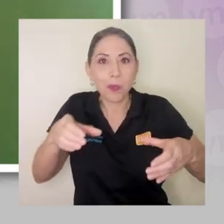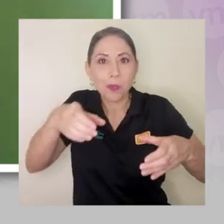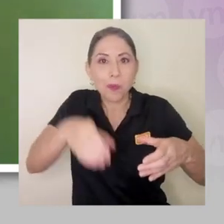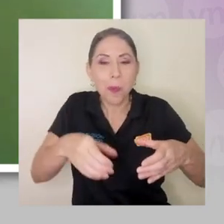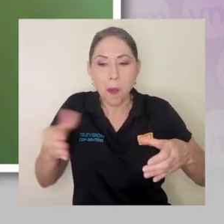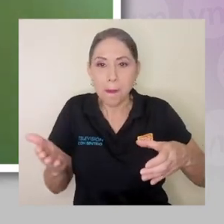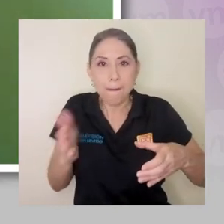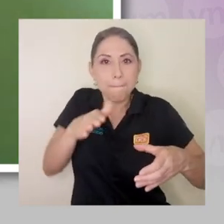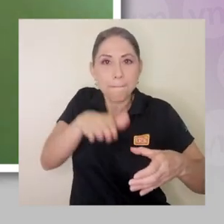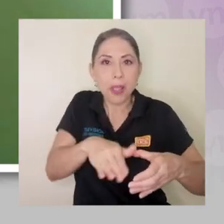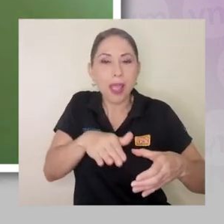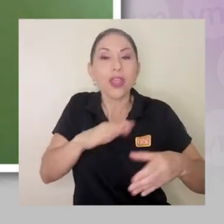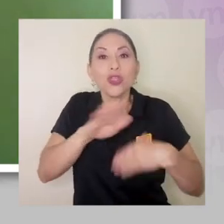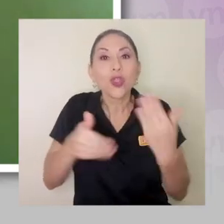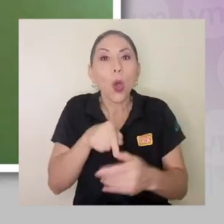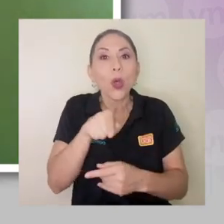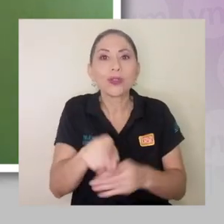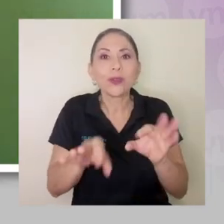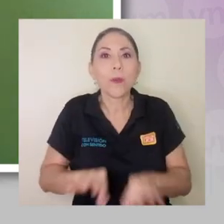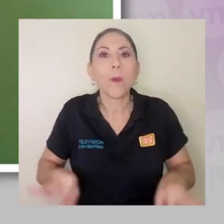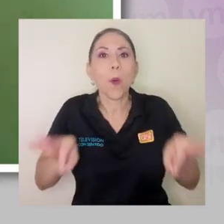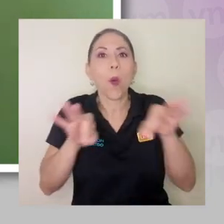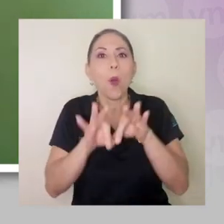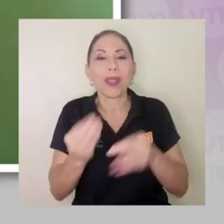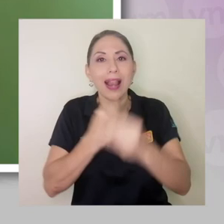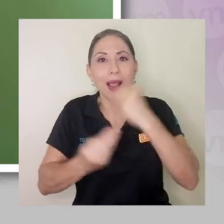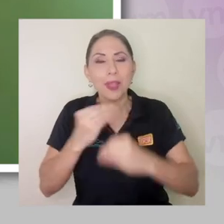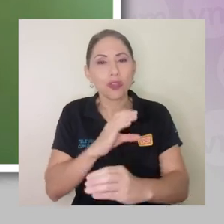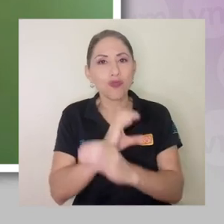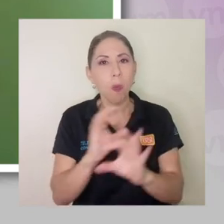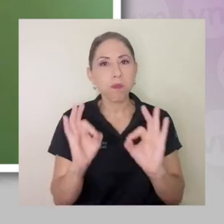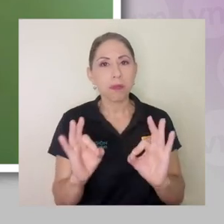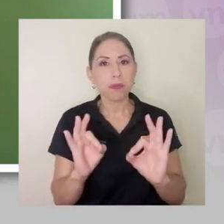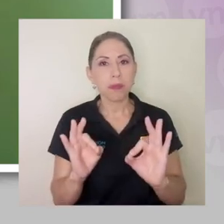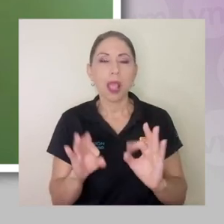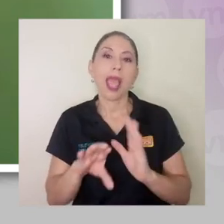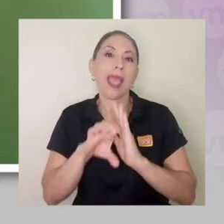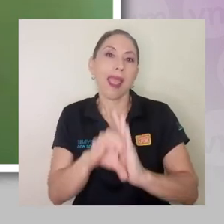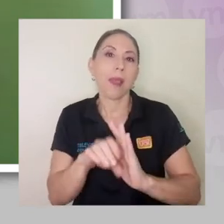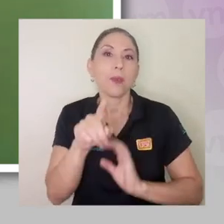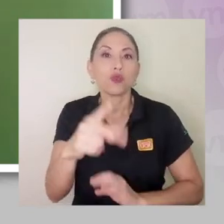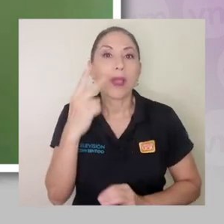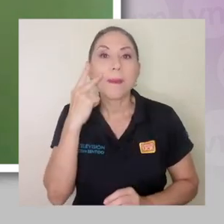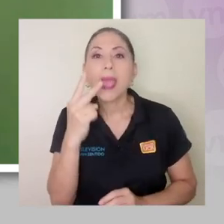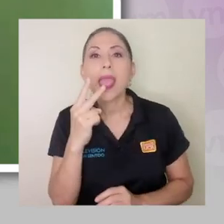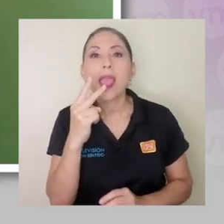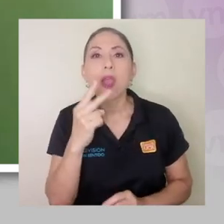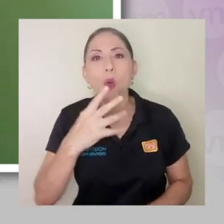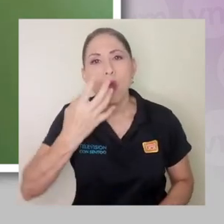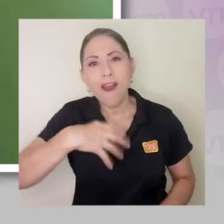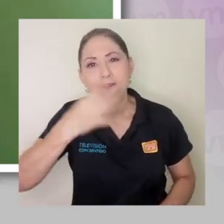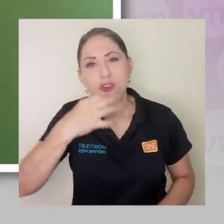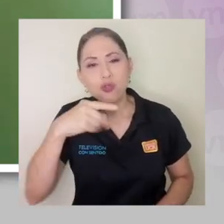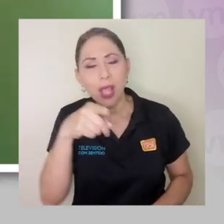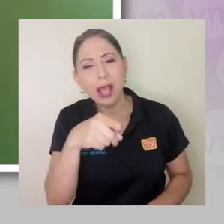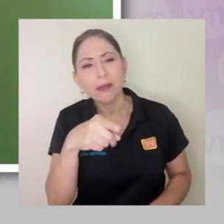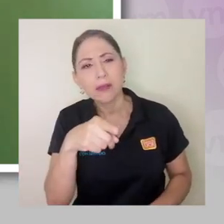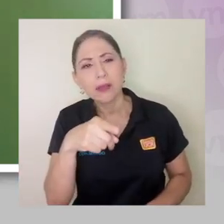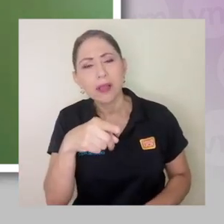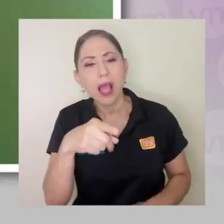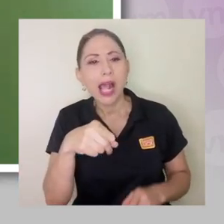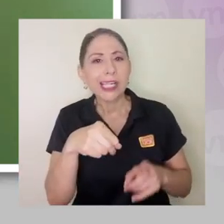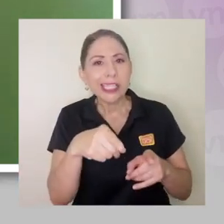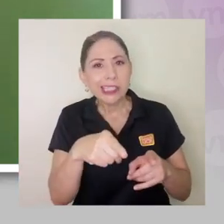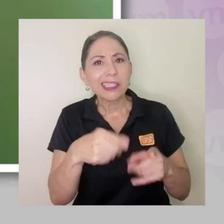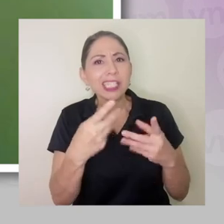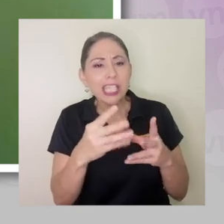todo eso es importante para que los alimentos se preserven de la mejor manera. Si usted, por ejemplo, ve que una fruta ya